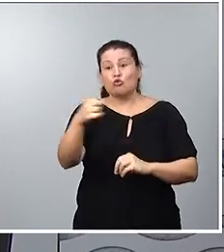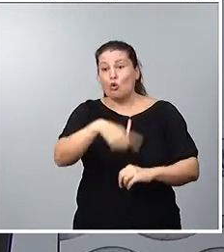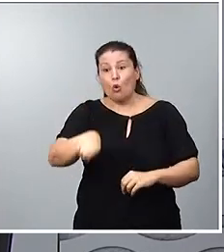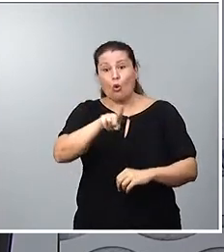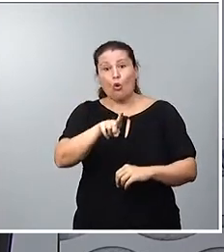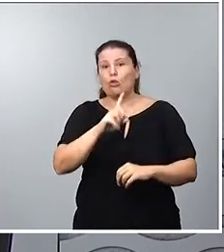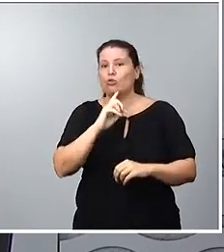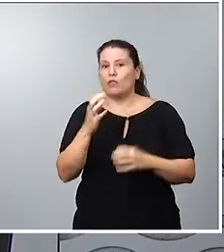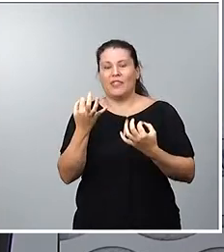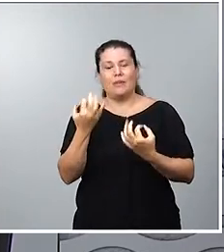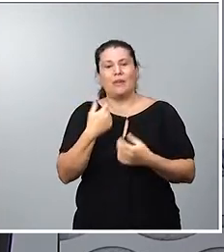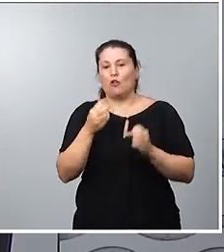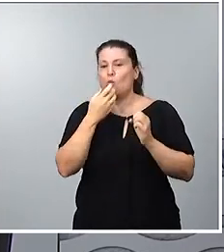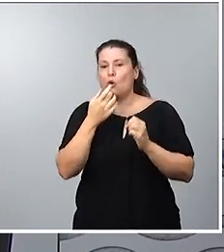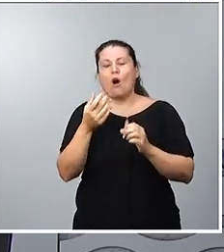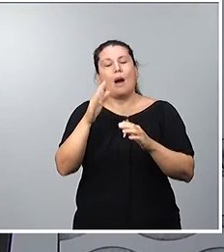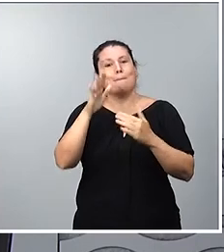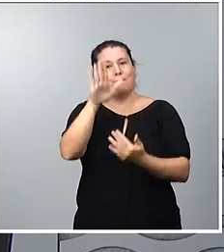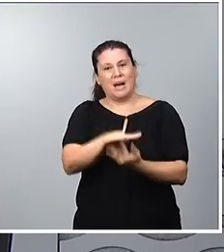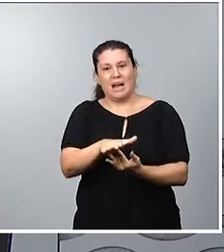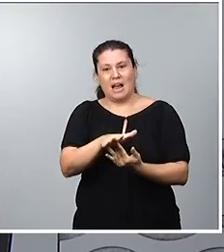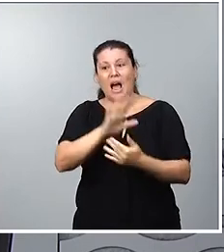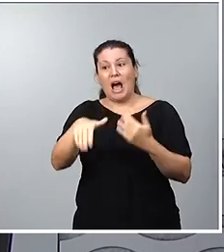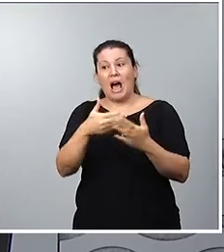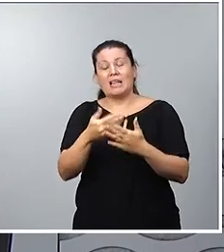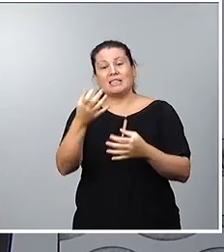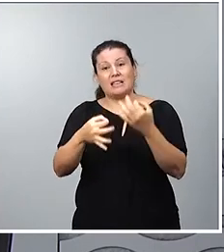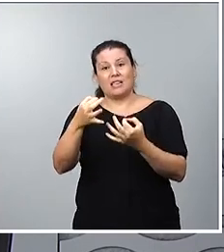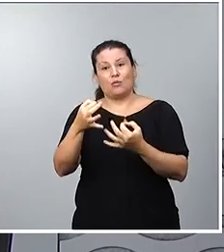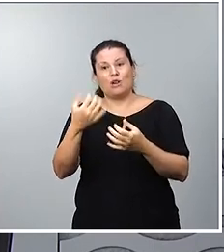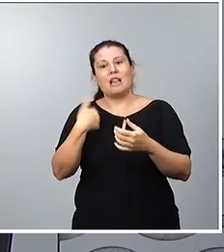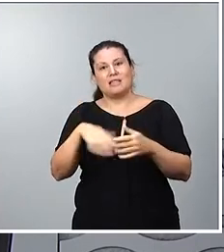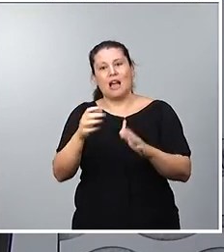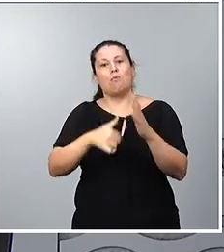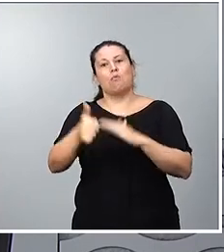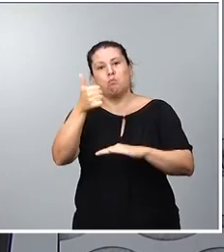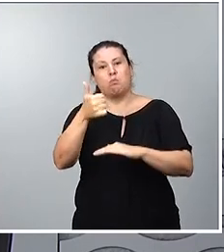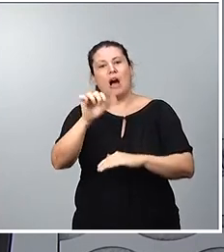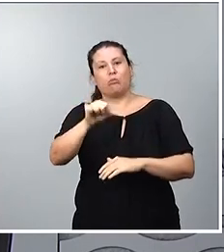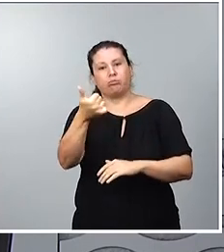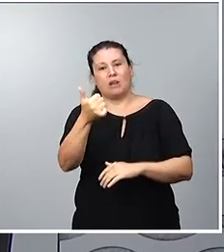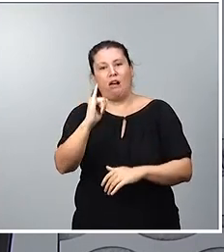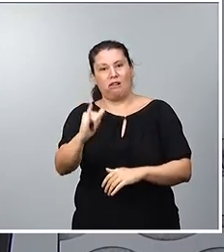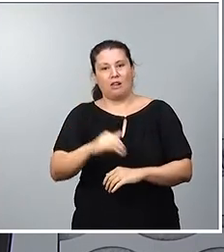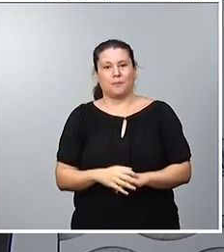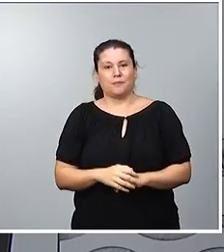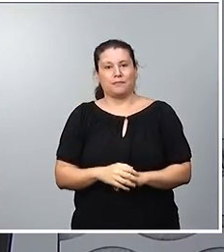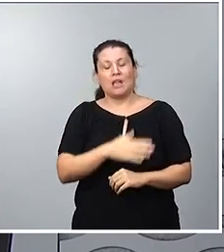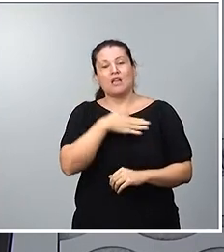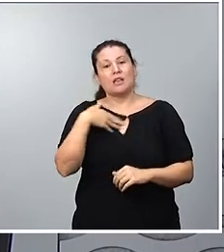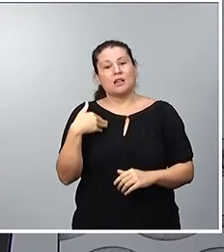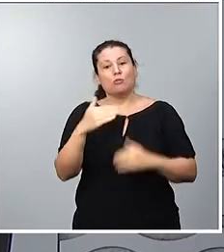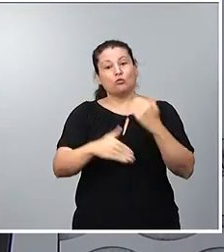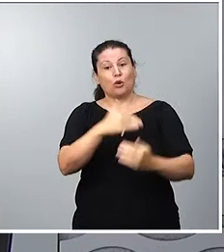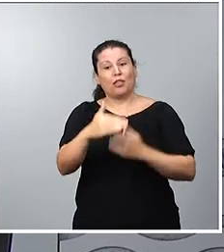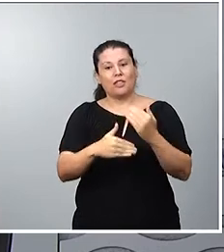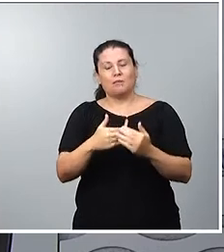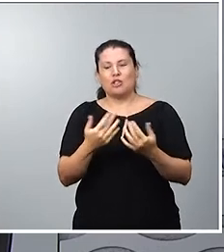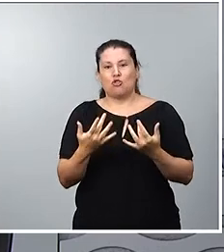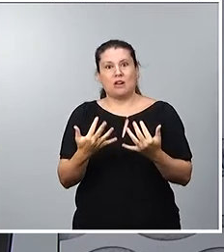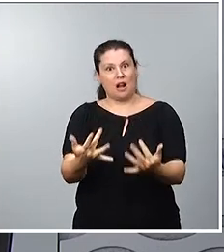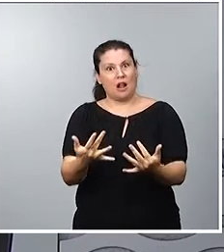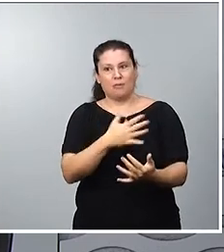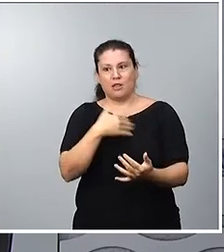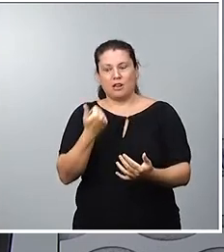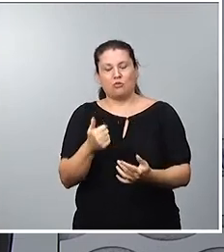Como ven, el Gobierno avanza con diligencia y, lo que es fundamental, con paso firme. Todos queremos que este asunto se resuelva lo antes posible,